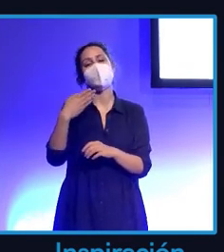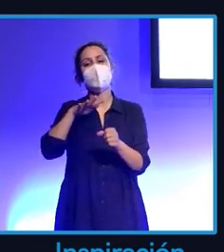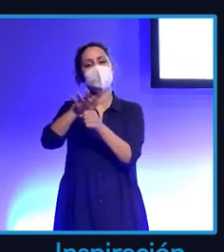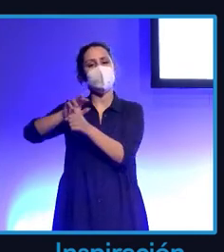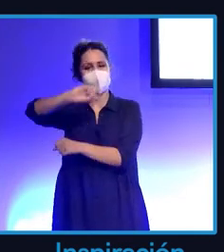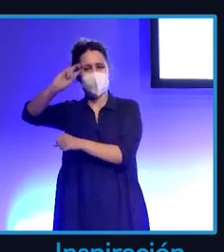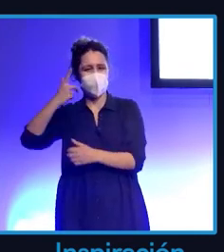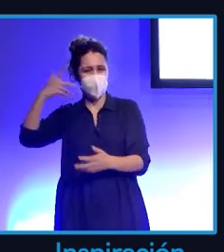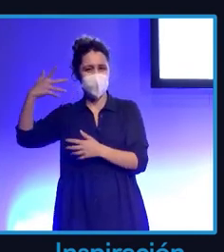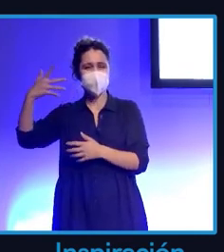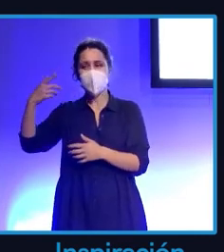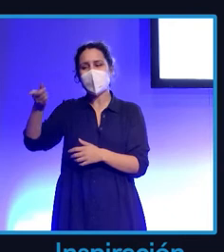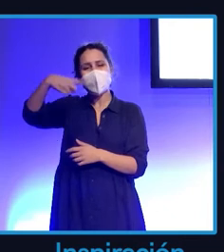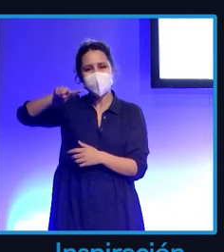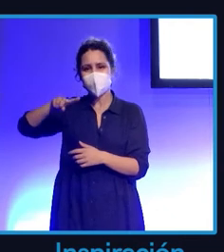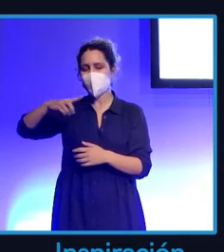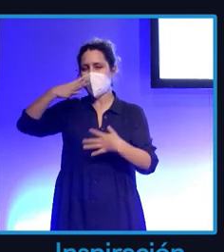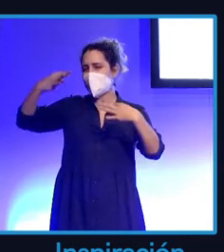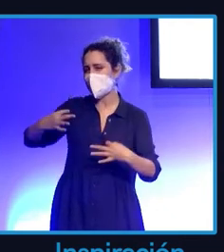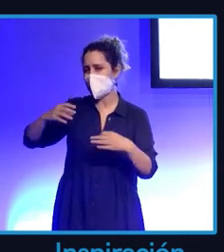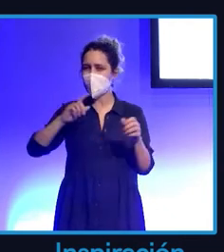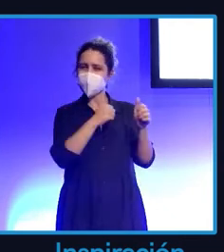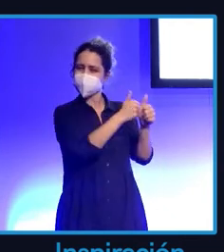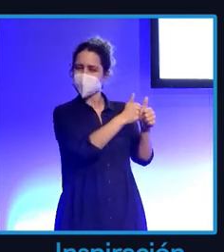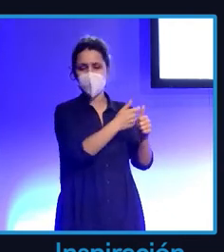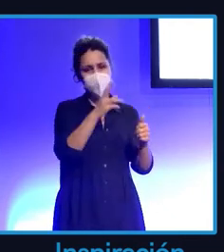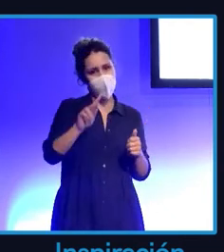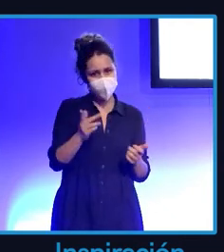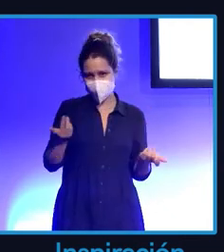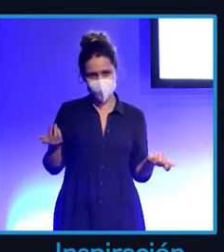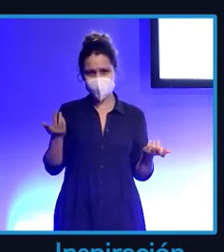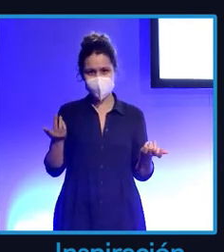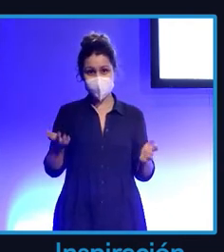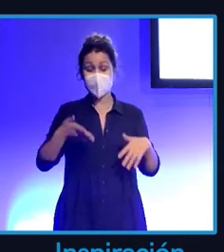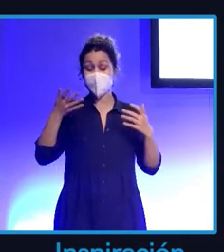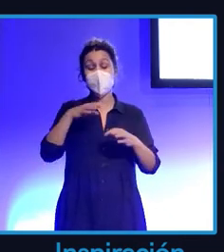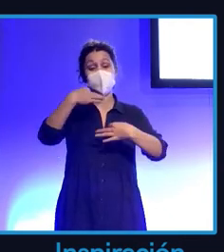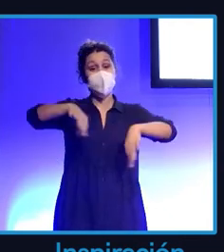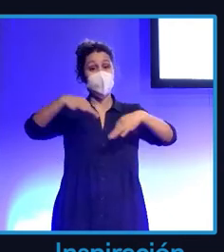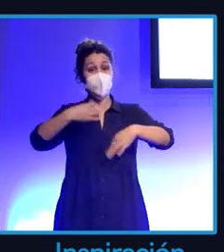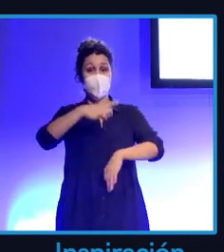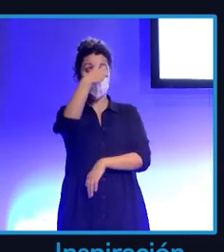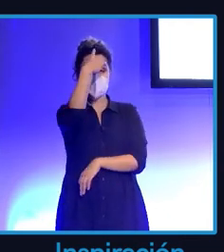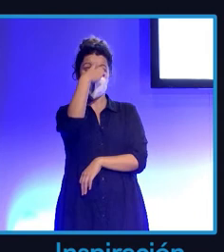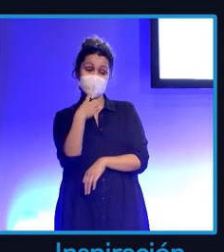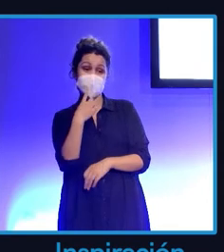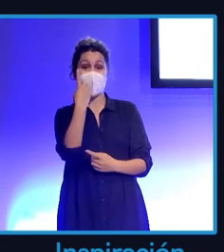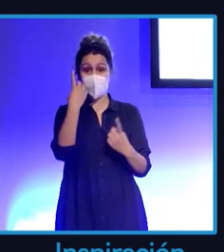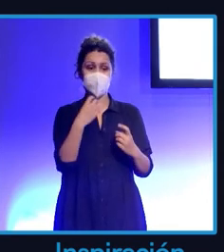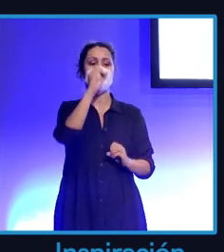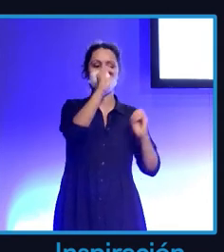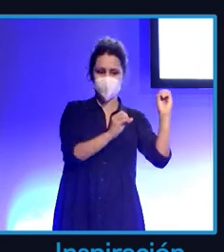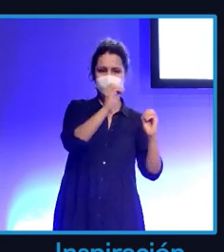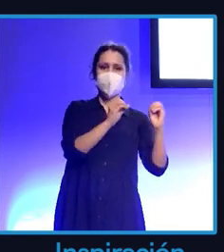que no determina bien qué persona está detrás. Entonces, es normal que todos los perfiles tengan un porcentaje de seguidores